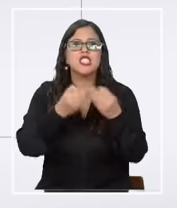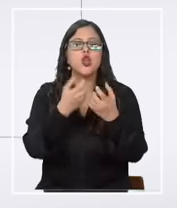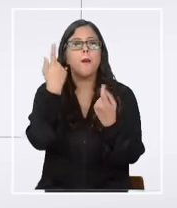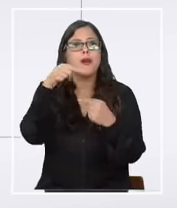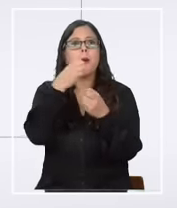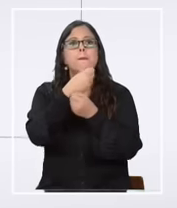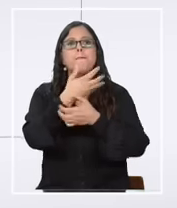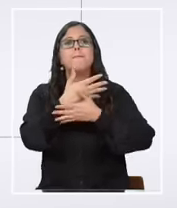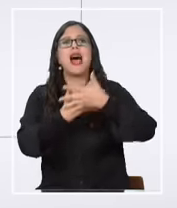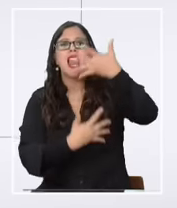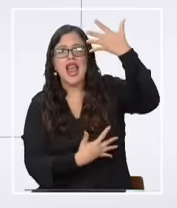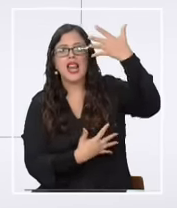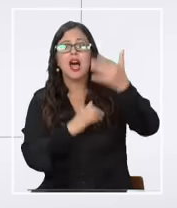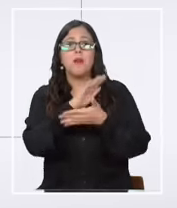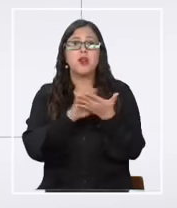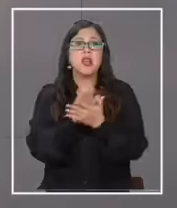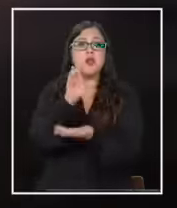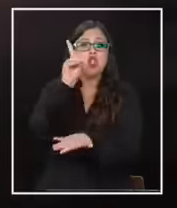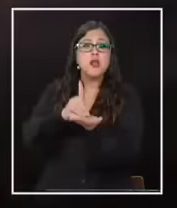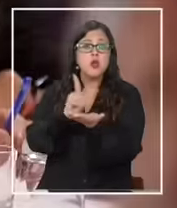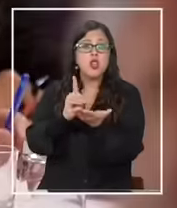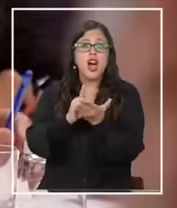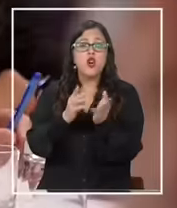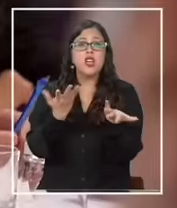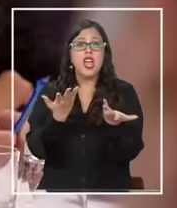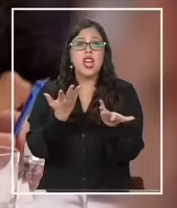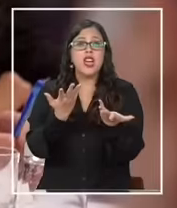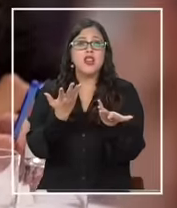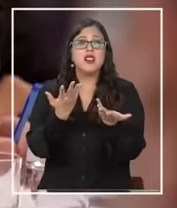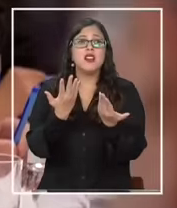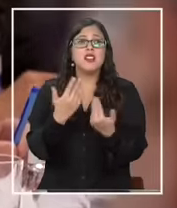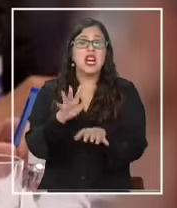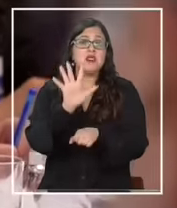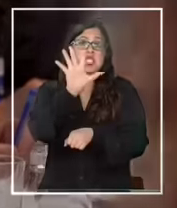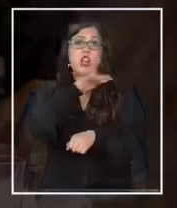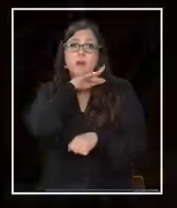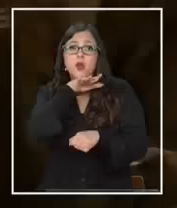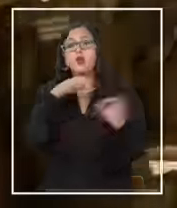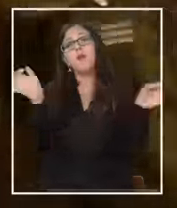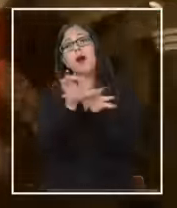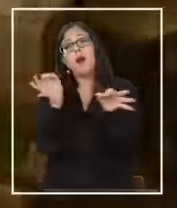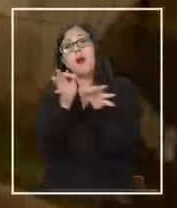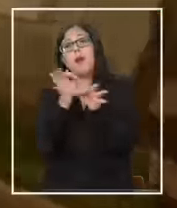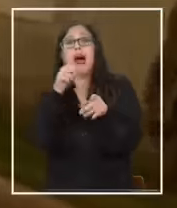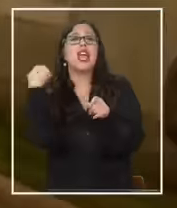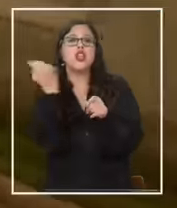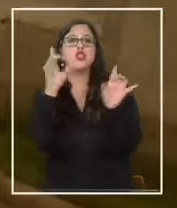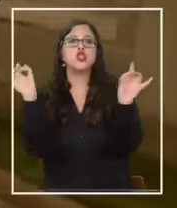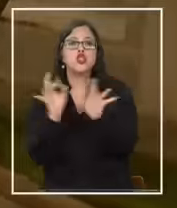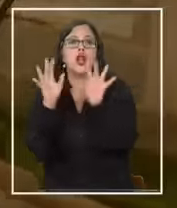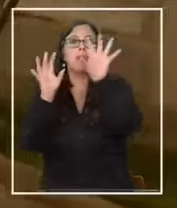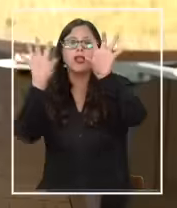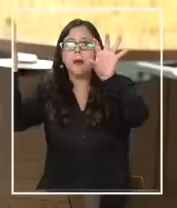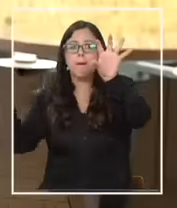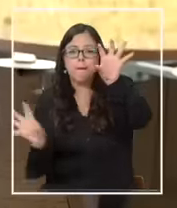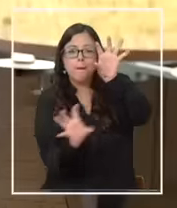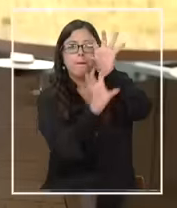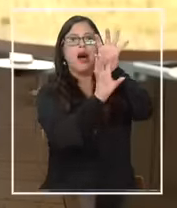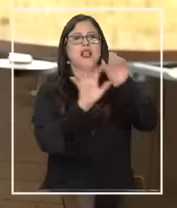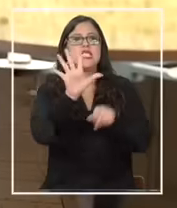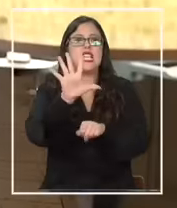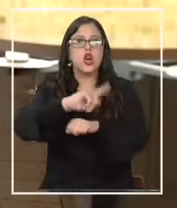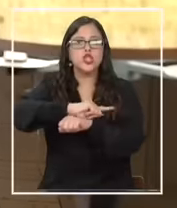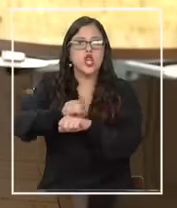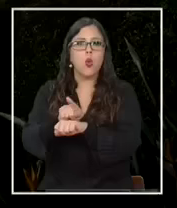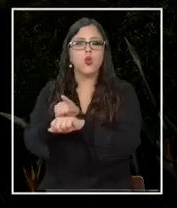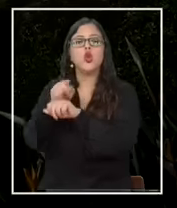el diputado habló por decir cinco minutos y nosotros ponemos estos 15 segundos estos 20 segundos lo que sintetiza lo que condensa de mejor manera lo que es más